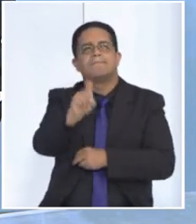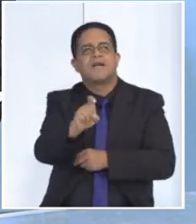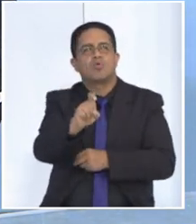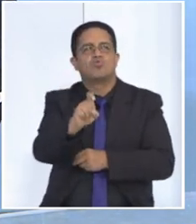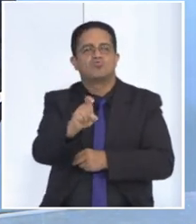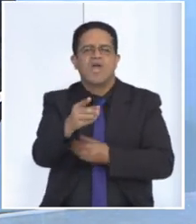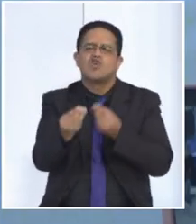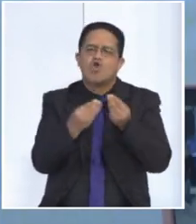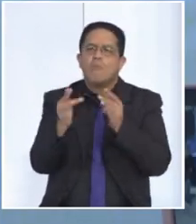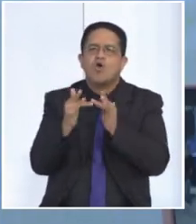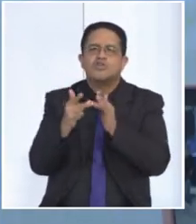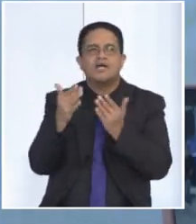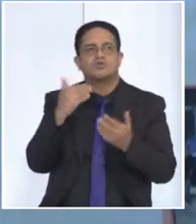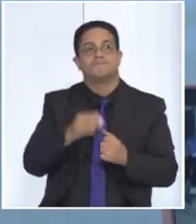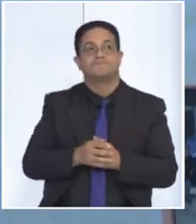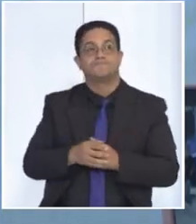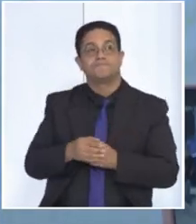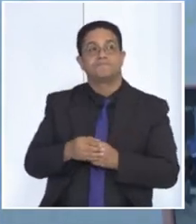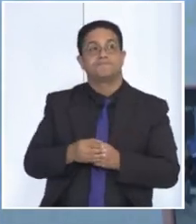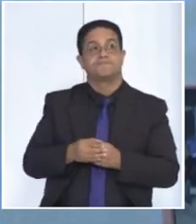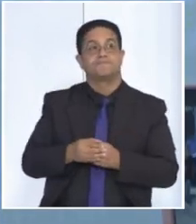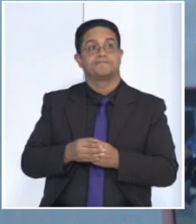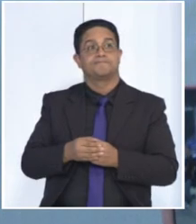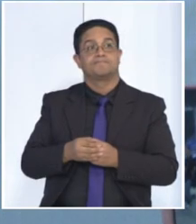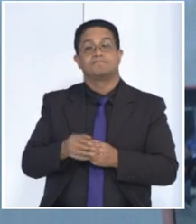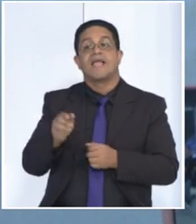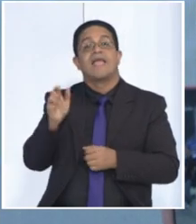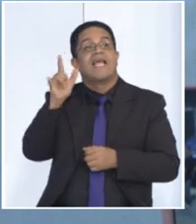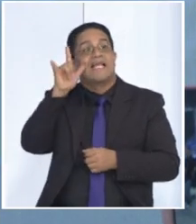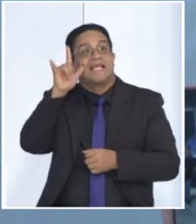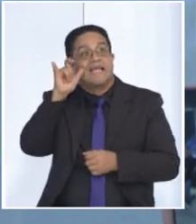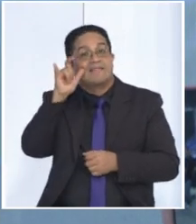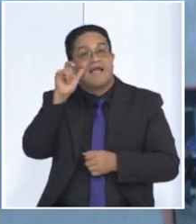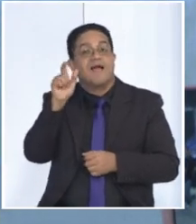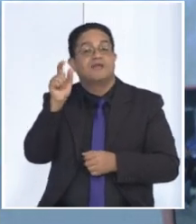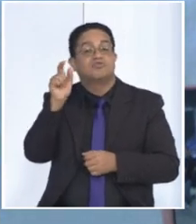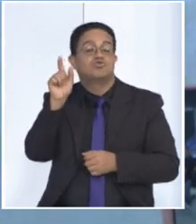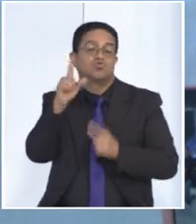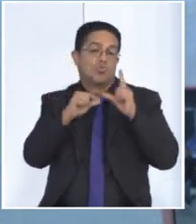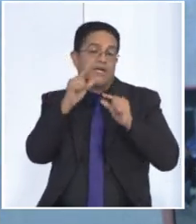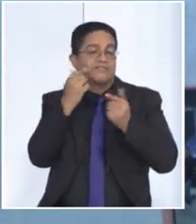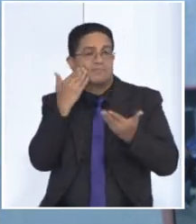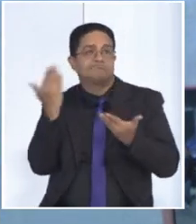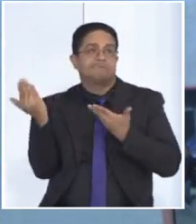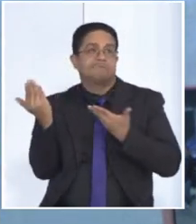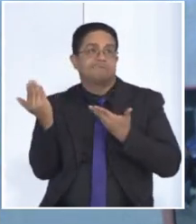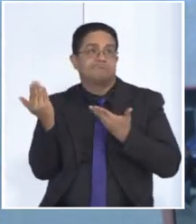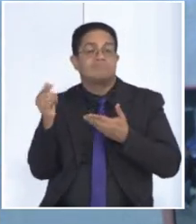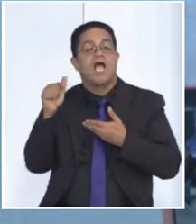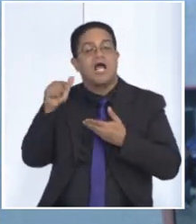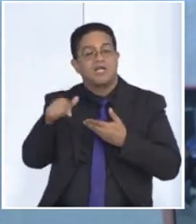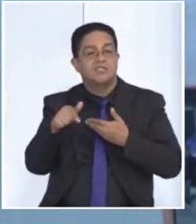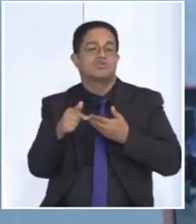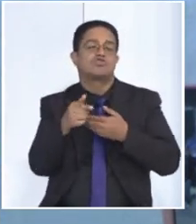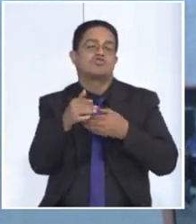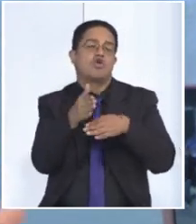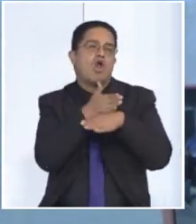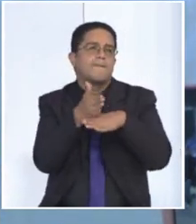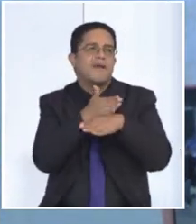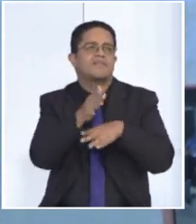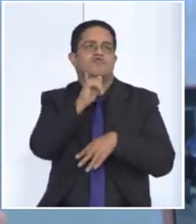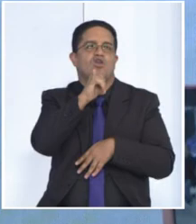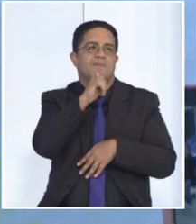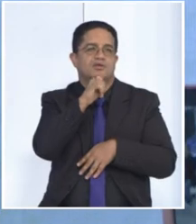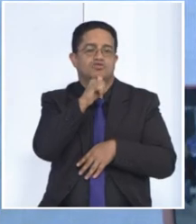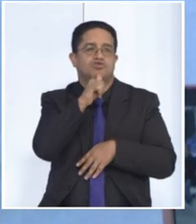el método de contacto. Sí, arroba domingoporras en Instagram y Twitter y bueno, por allí vamos a estar compartiendo información en la medida de lo posible, no